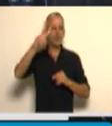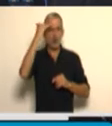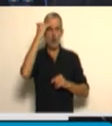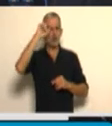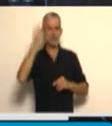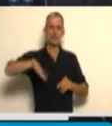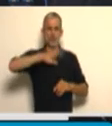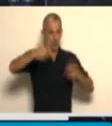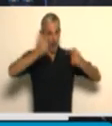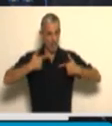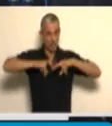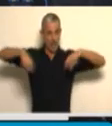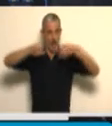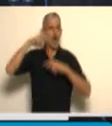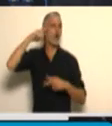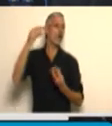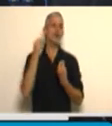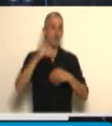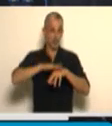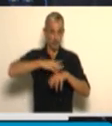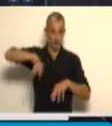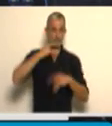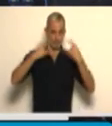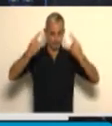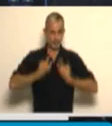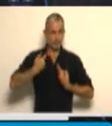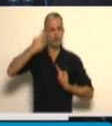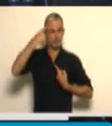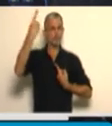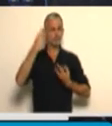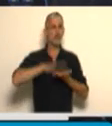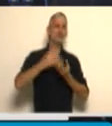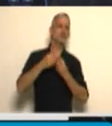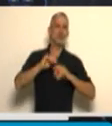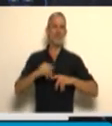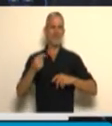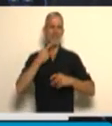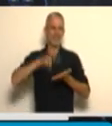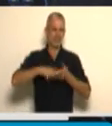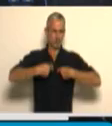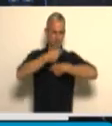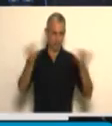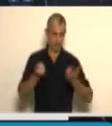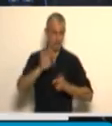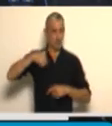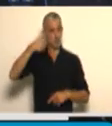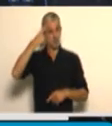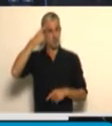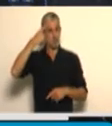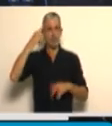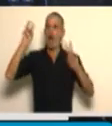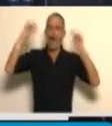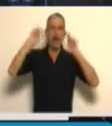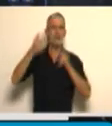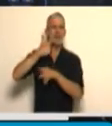Constitución Nacional le otorga de ser la que tiene la iniciativa en materia de contribuciones. Vemos con alarma